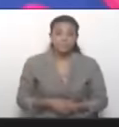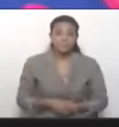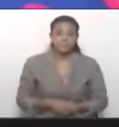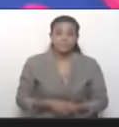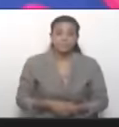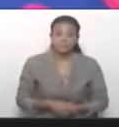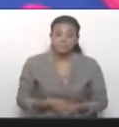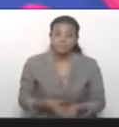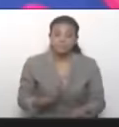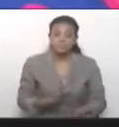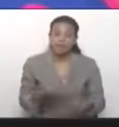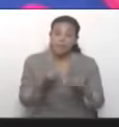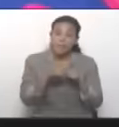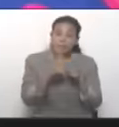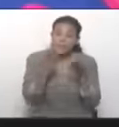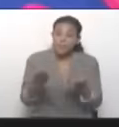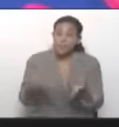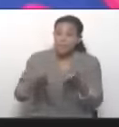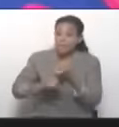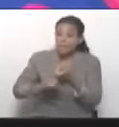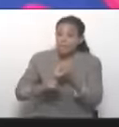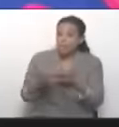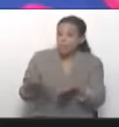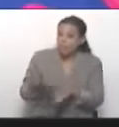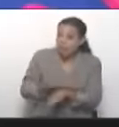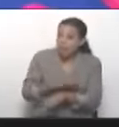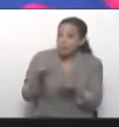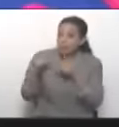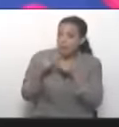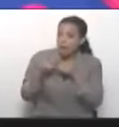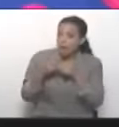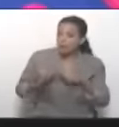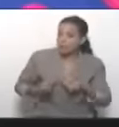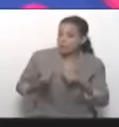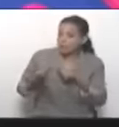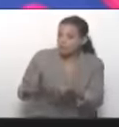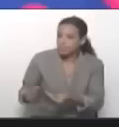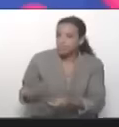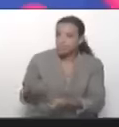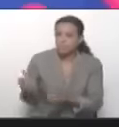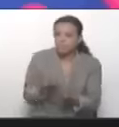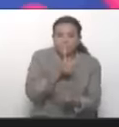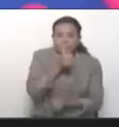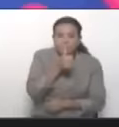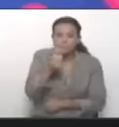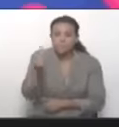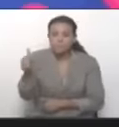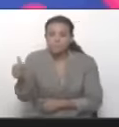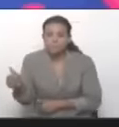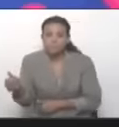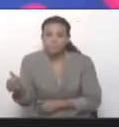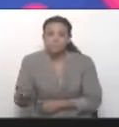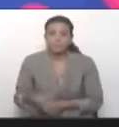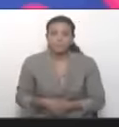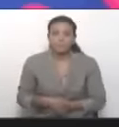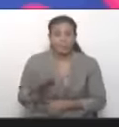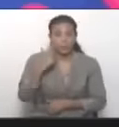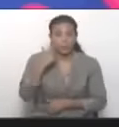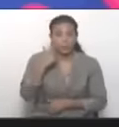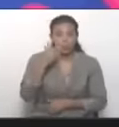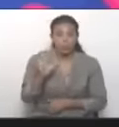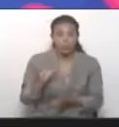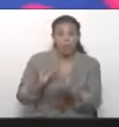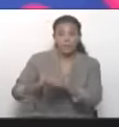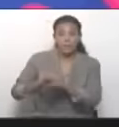Y antes de darle la palabra a Silita, fíjate, ya se la voy a Silita. Atención, sube la sintonía. Cuando